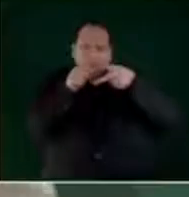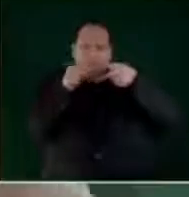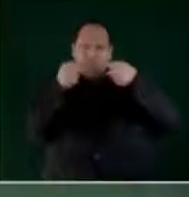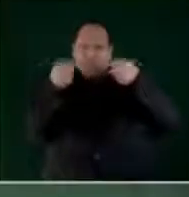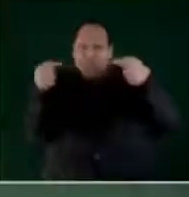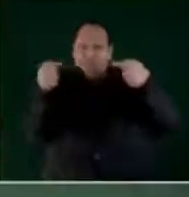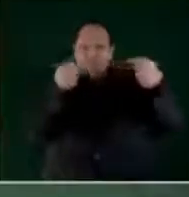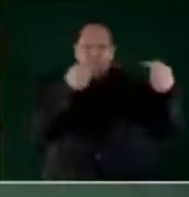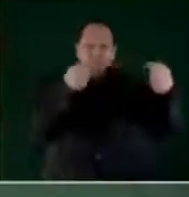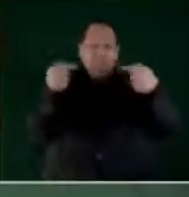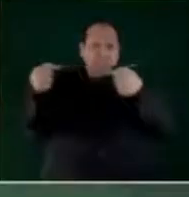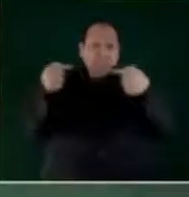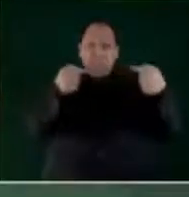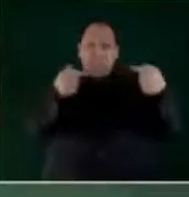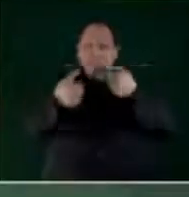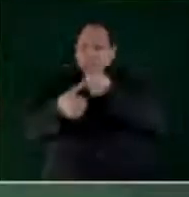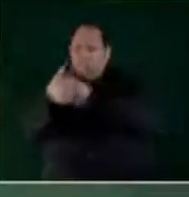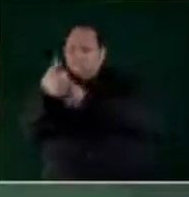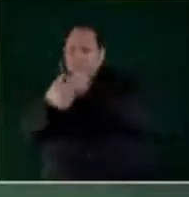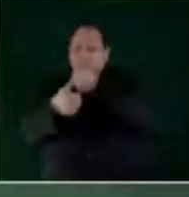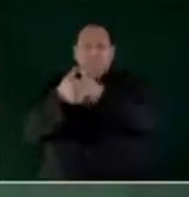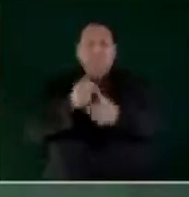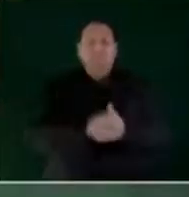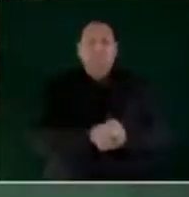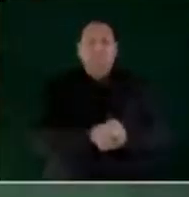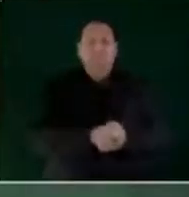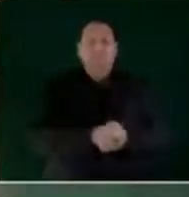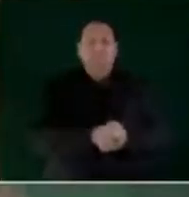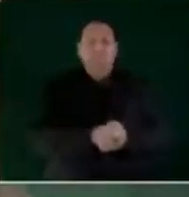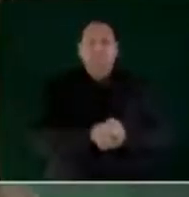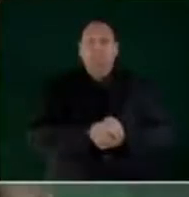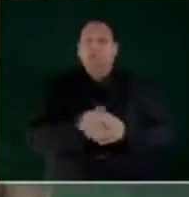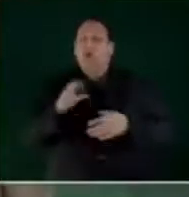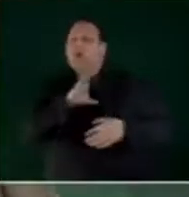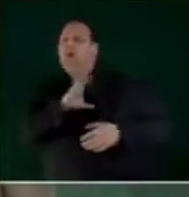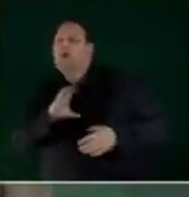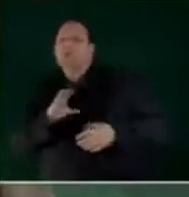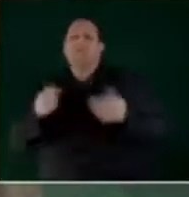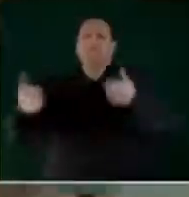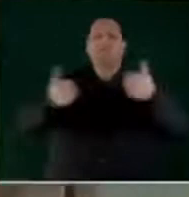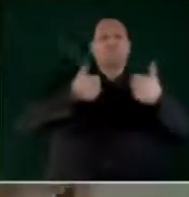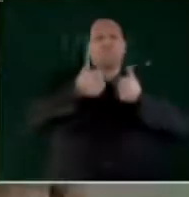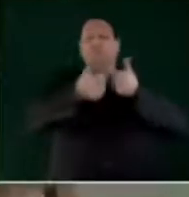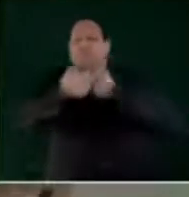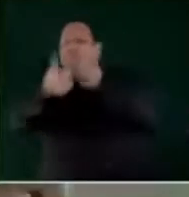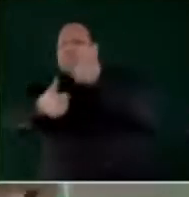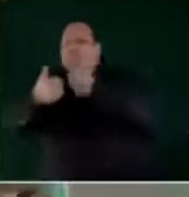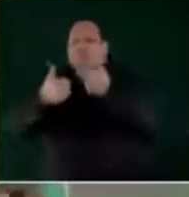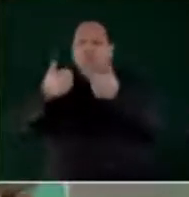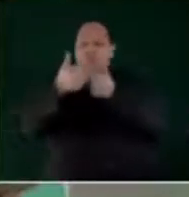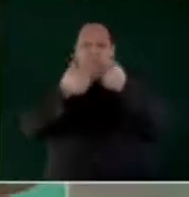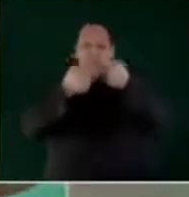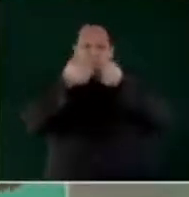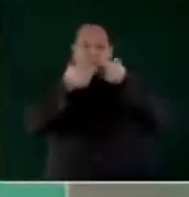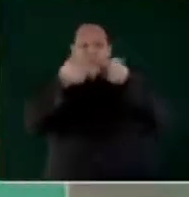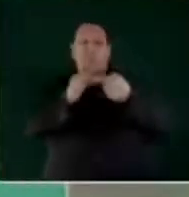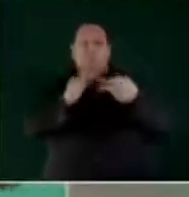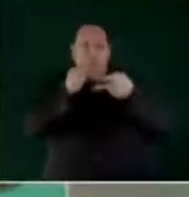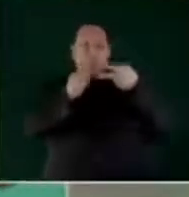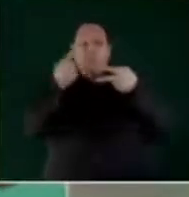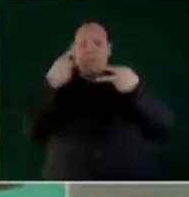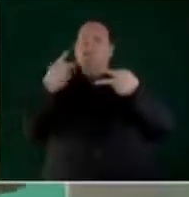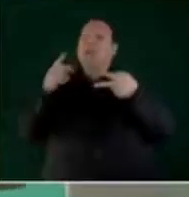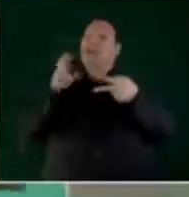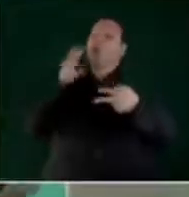adversarios, contendientes, rivales por la